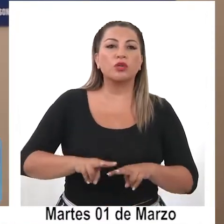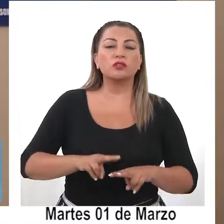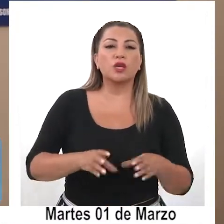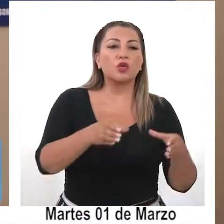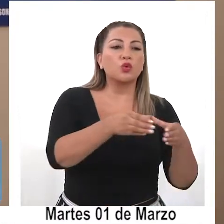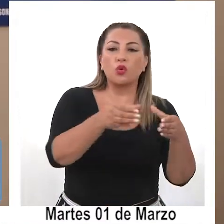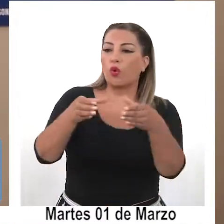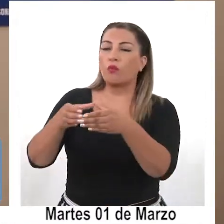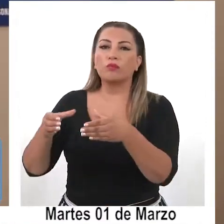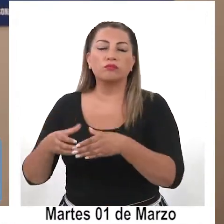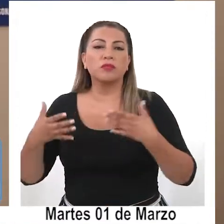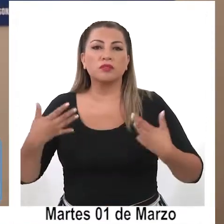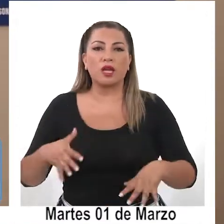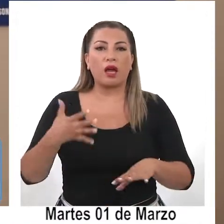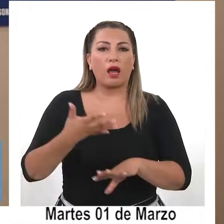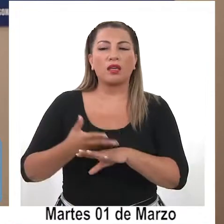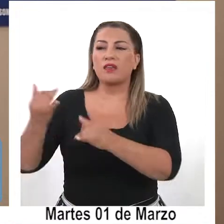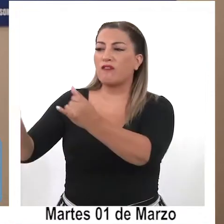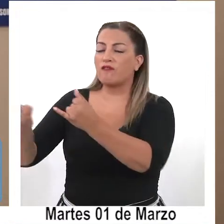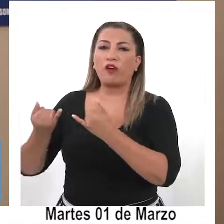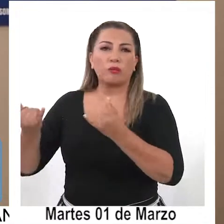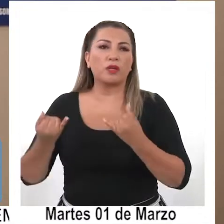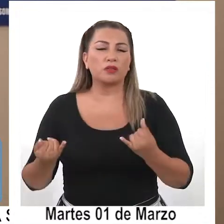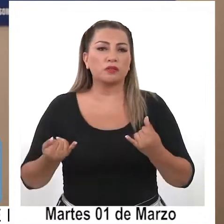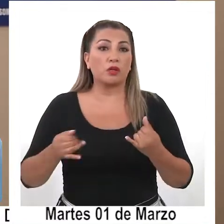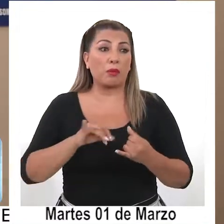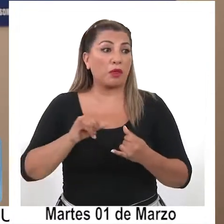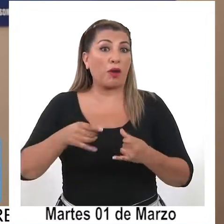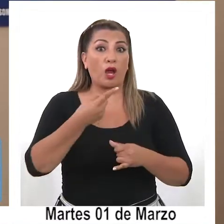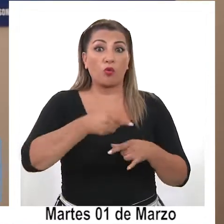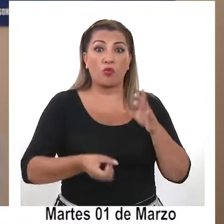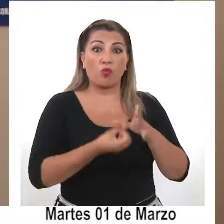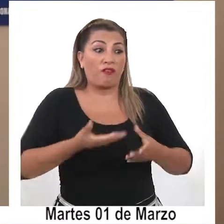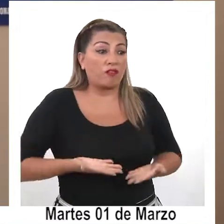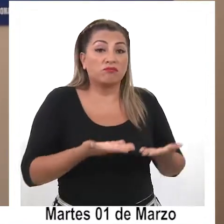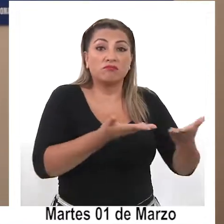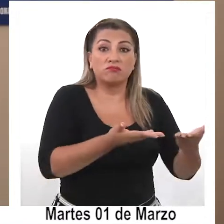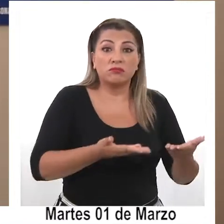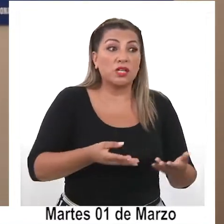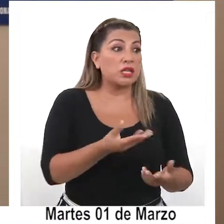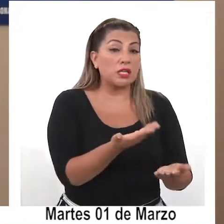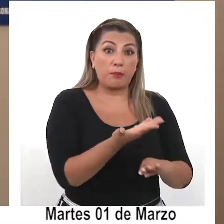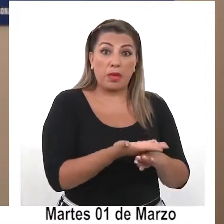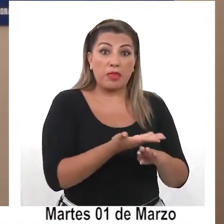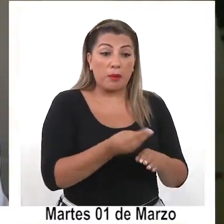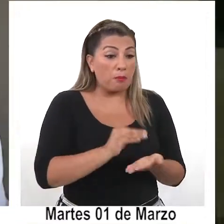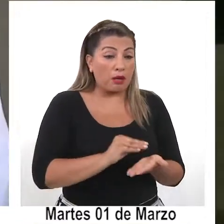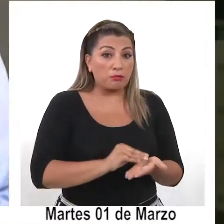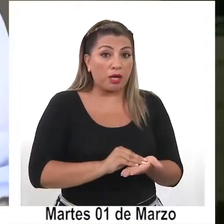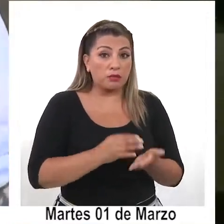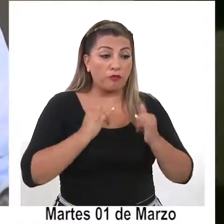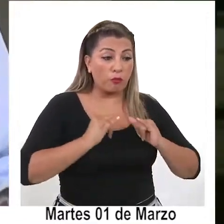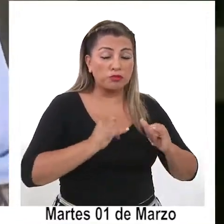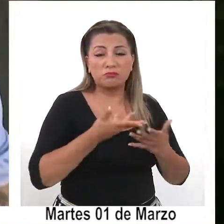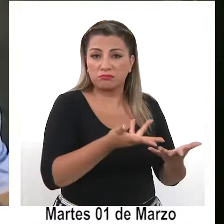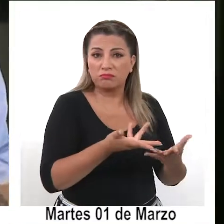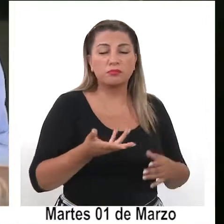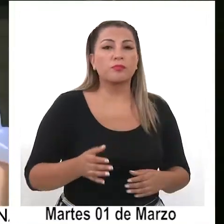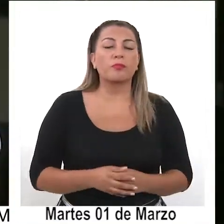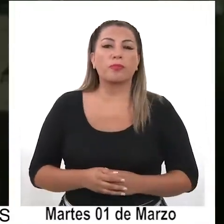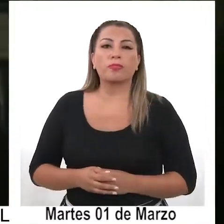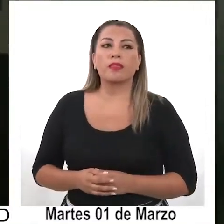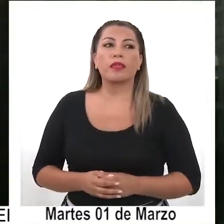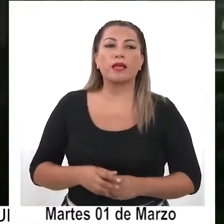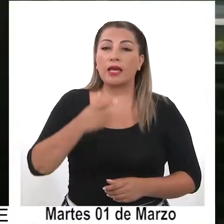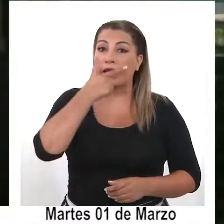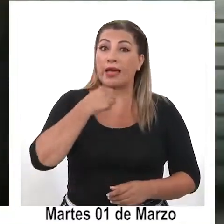equipos están levantando toda la información para poder entregarla y si se nos requiere más información estamos disponibles. No solo el